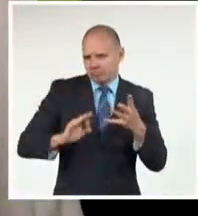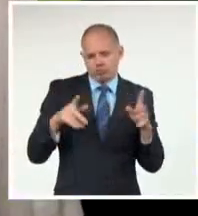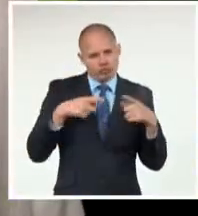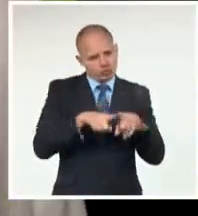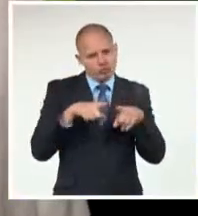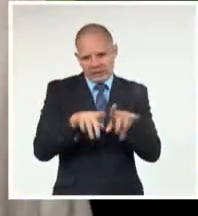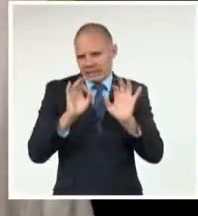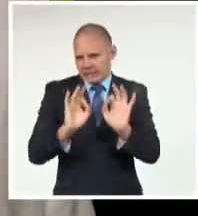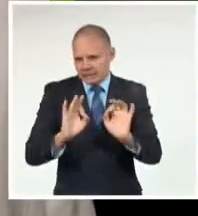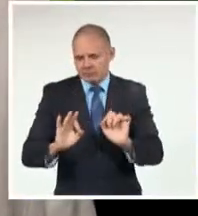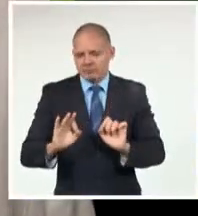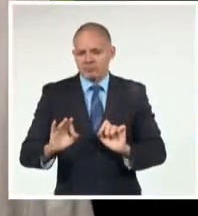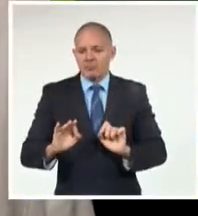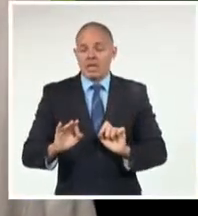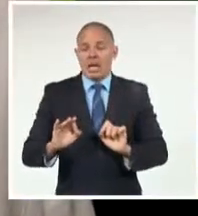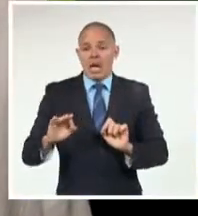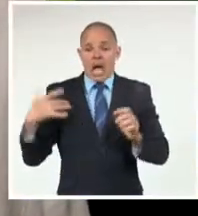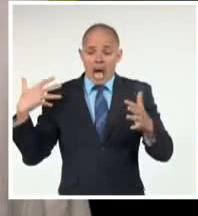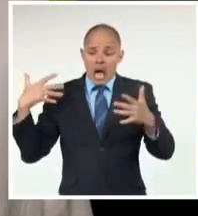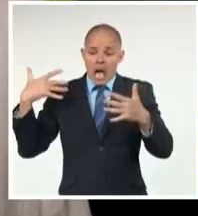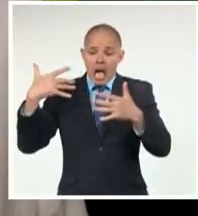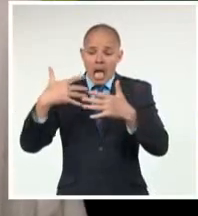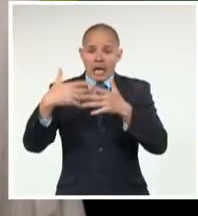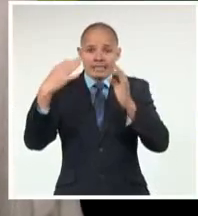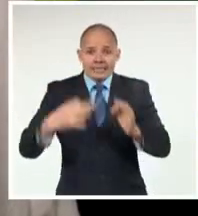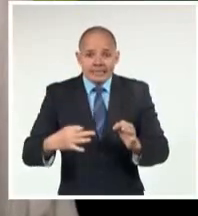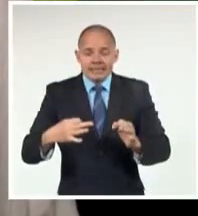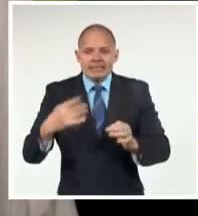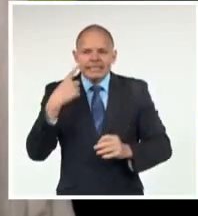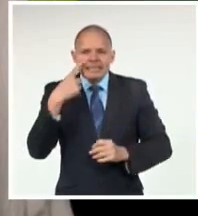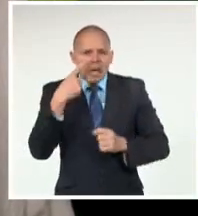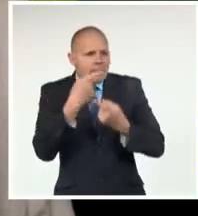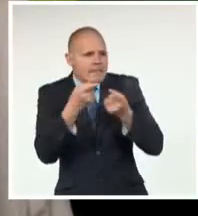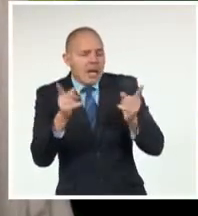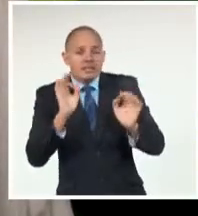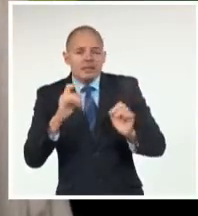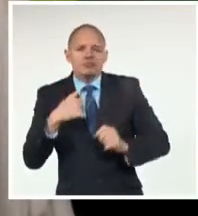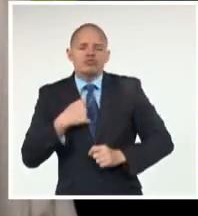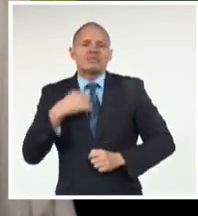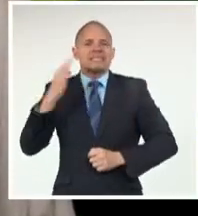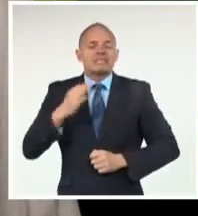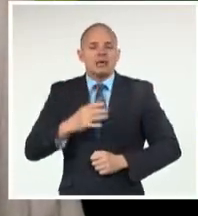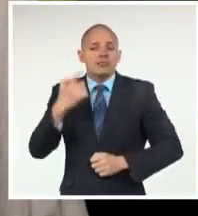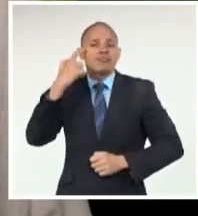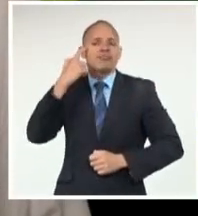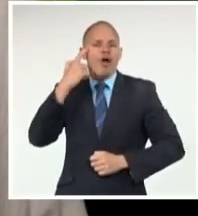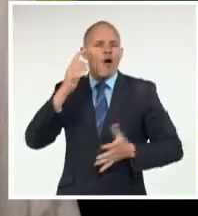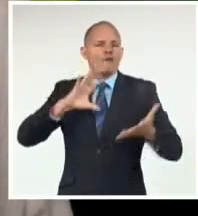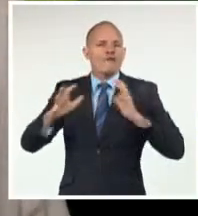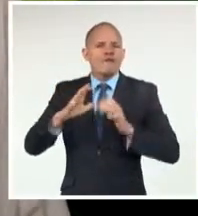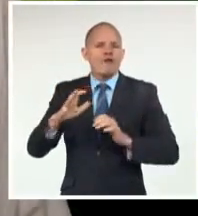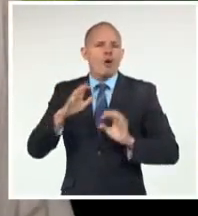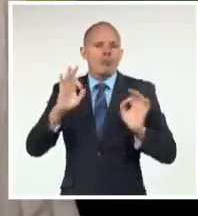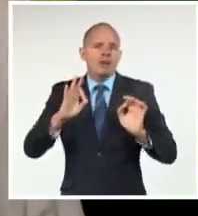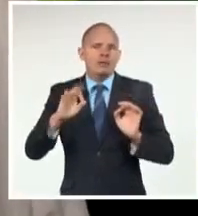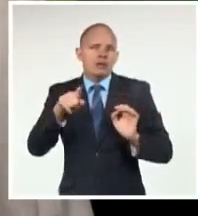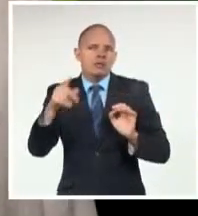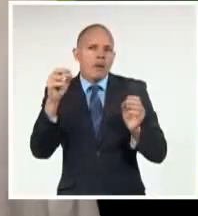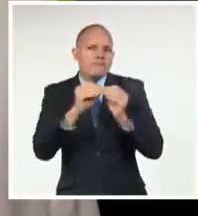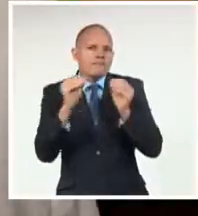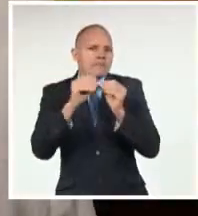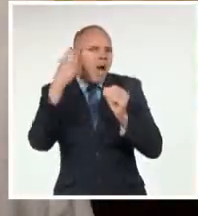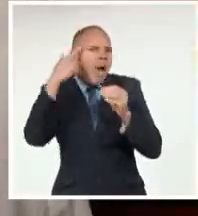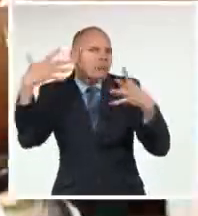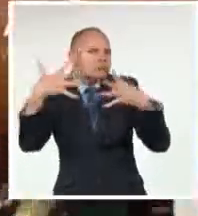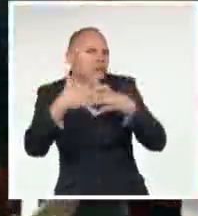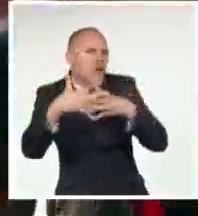entonces Ha tenido Una influencia Grande En mí Porque también Un poco Interpretaba Mi pensamiento Mi manera De